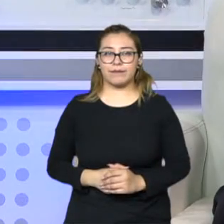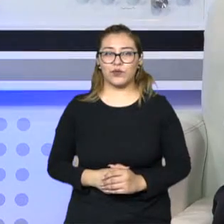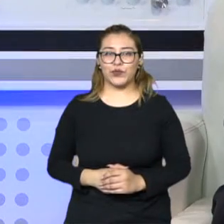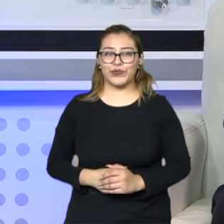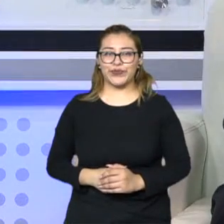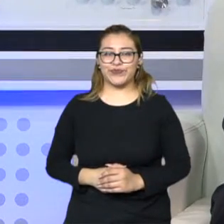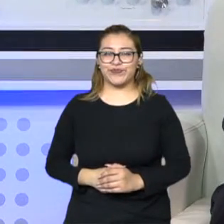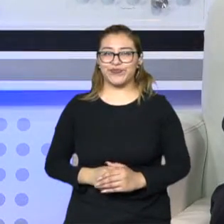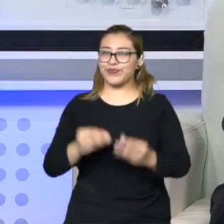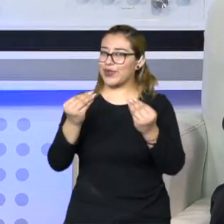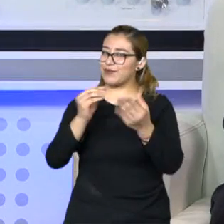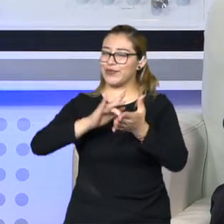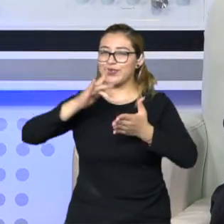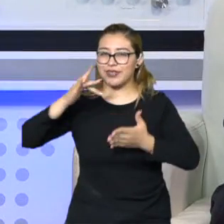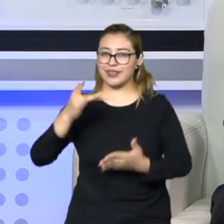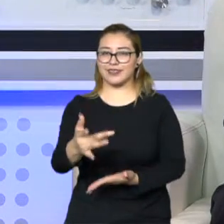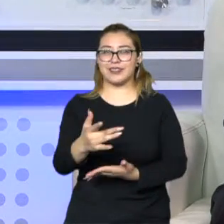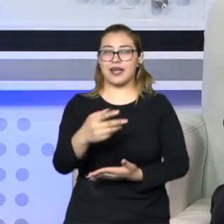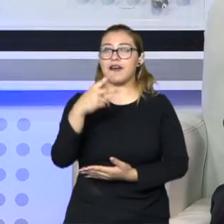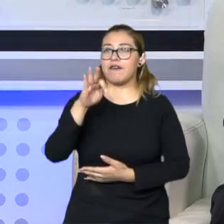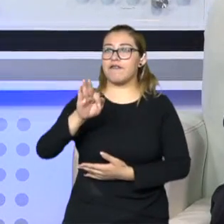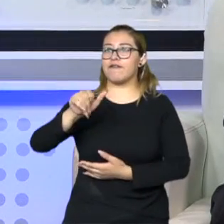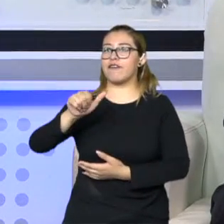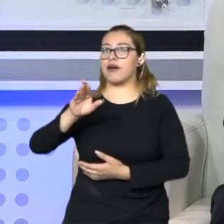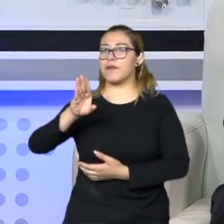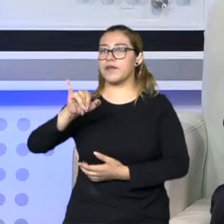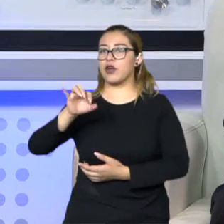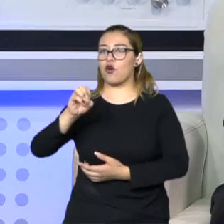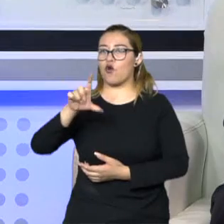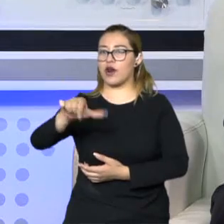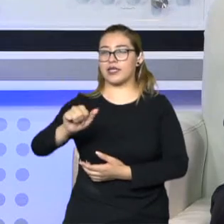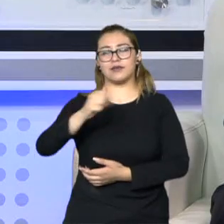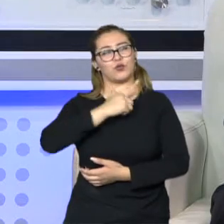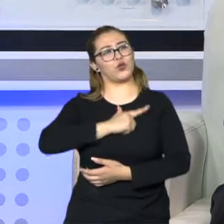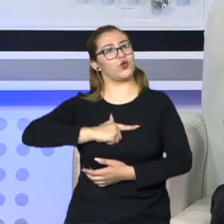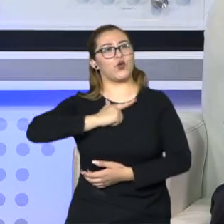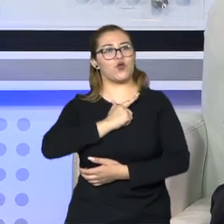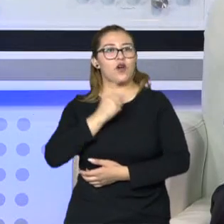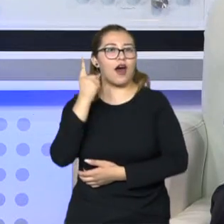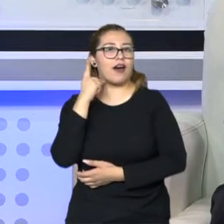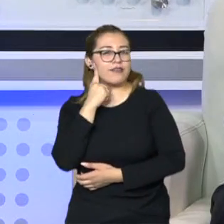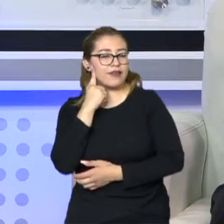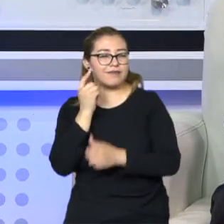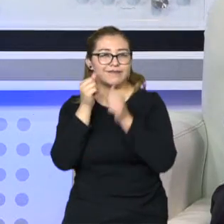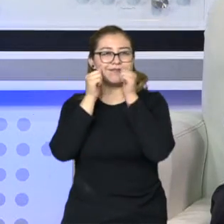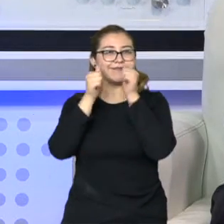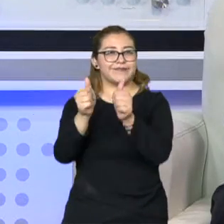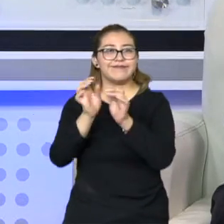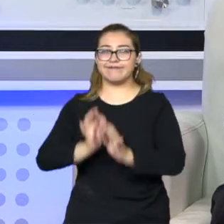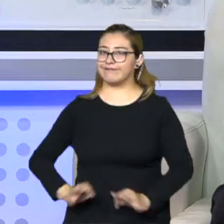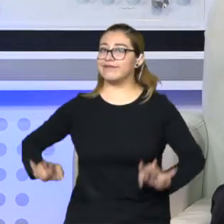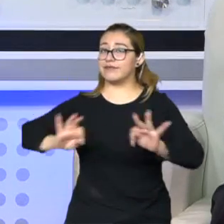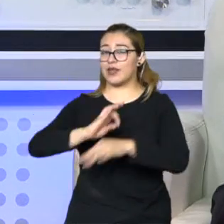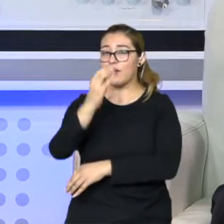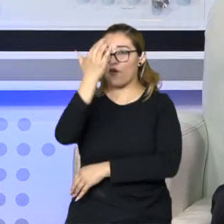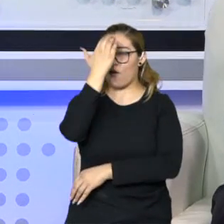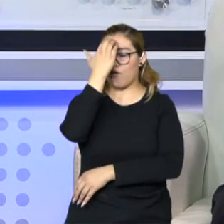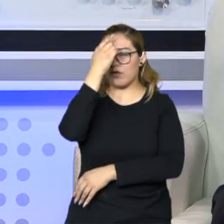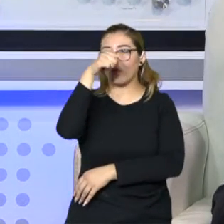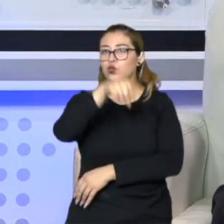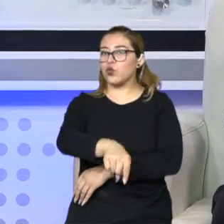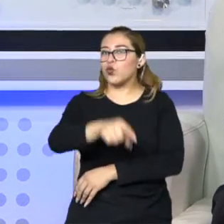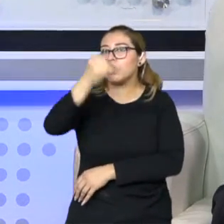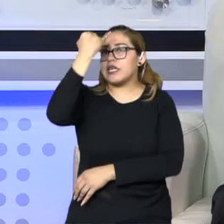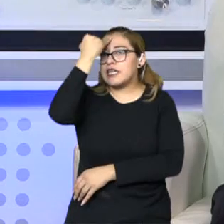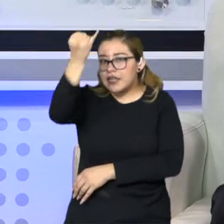Gracias, muchas gracias, Fabiola. Siempre un placer escucharte y conocer tus ideas, tus